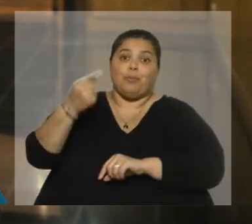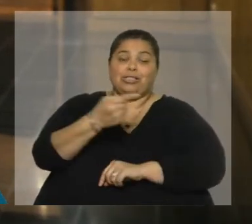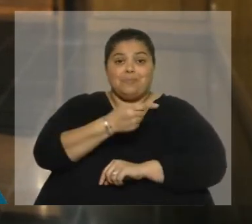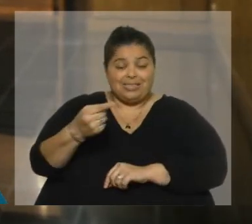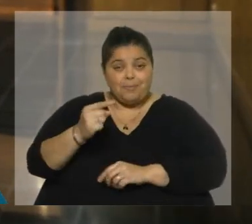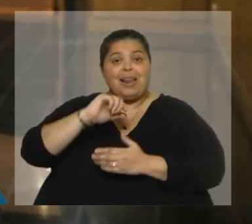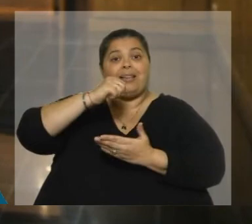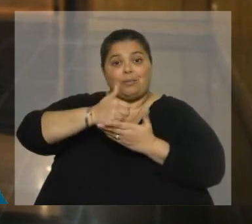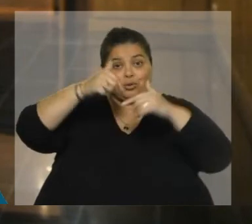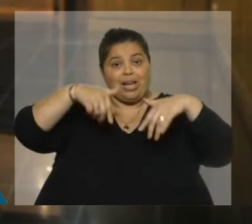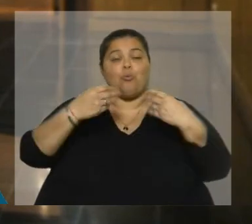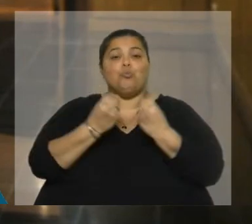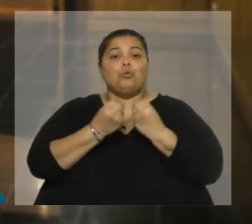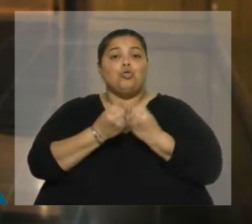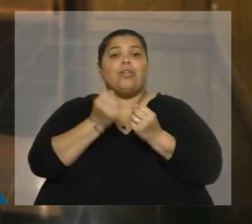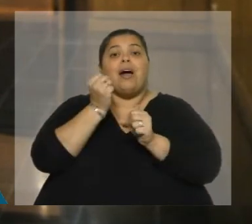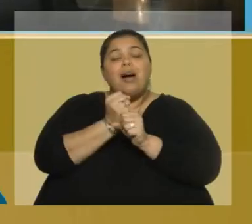también tendremos mucho trabajo y lo vamos a compartir con ustedes.